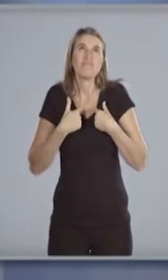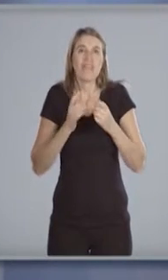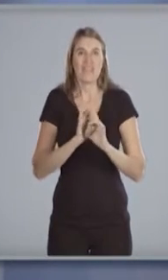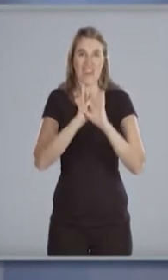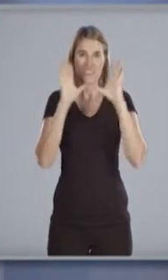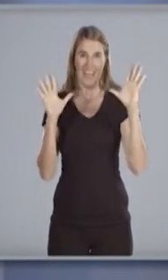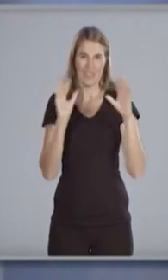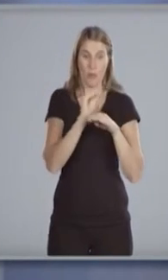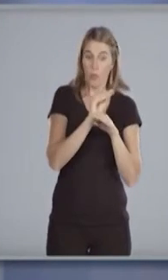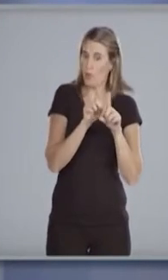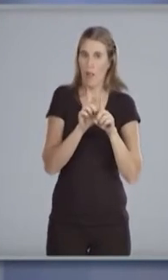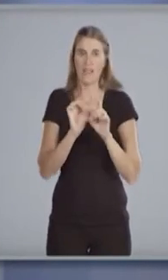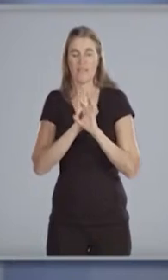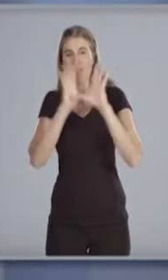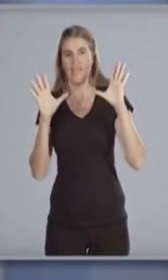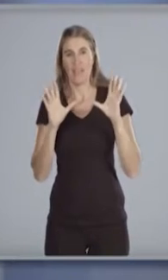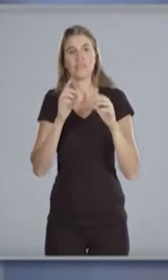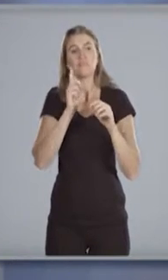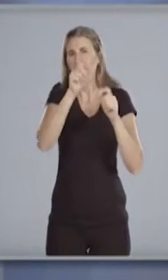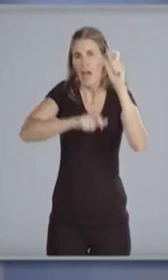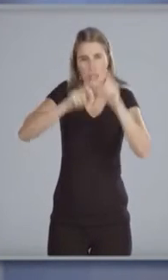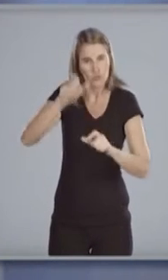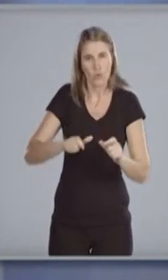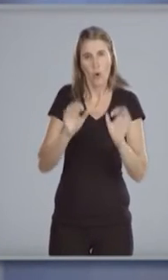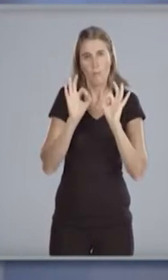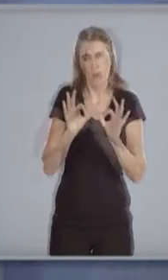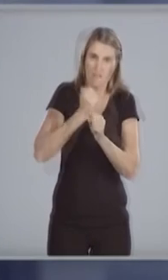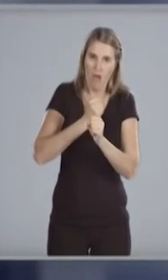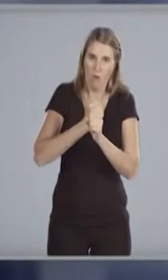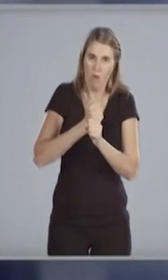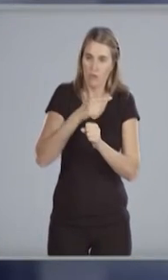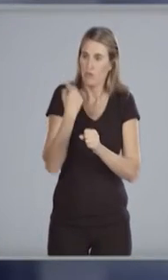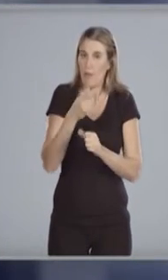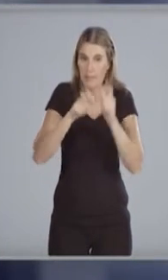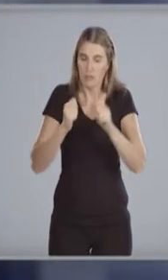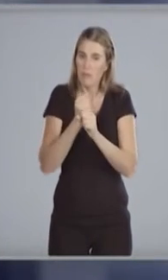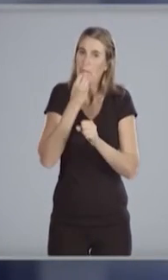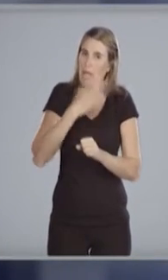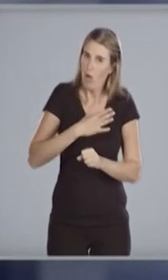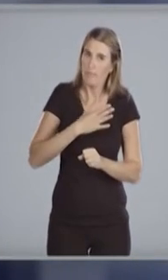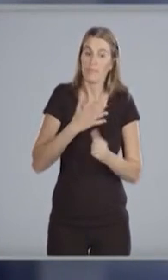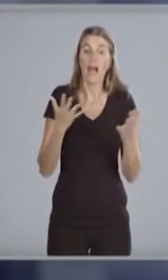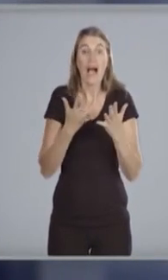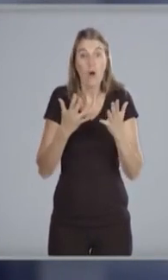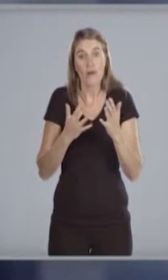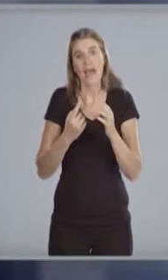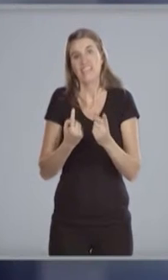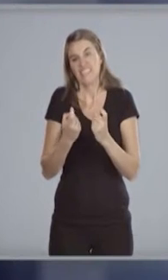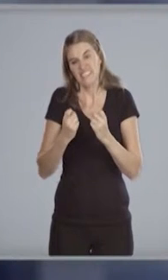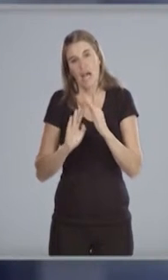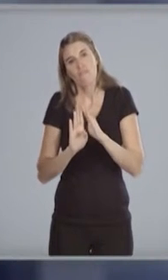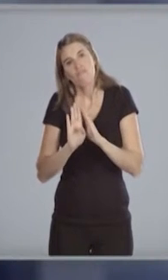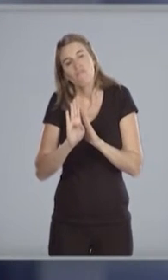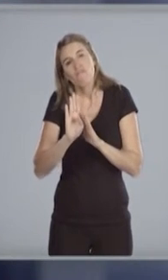los afiliados al Plan Integrado de Salud podrán atenderse en casos de urgencia en cualquier dependencia pública o privada, agregándose a la cobertura